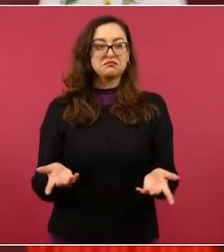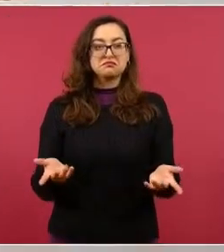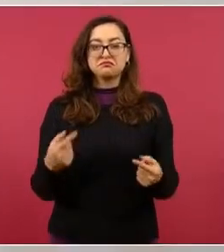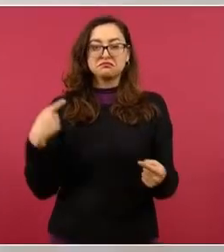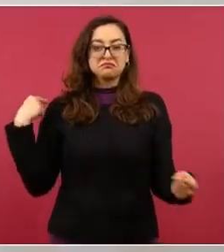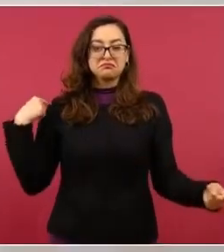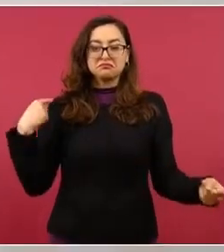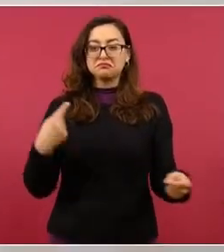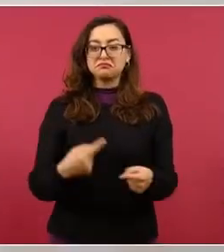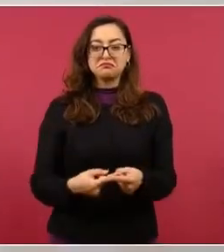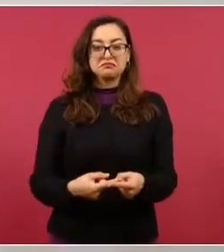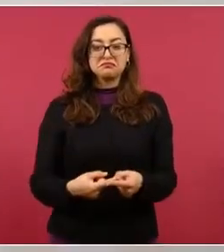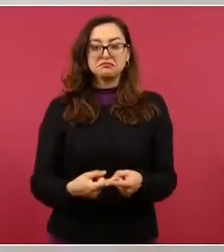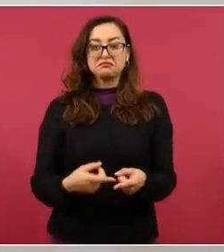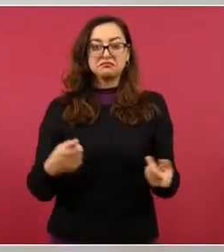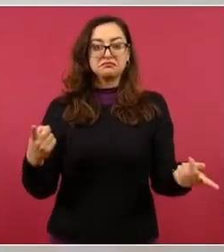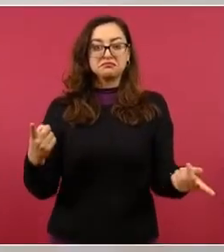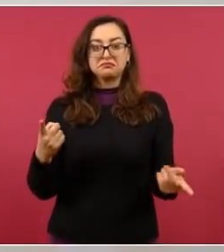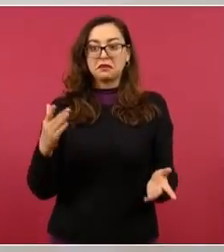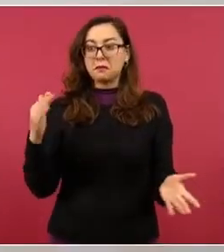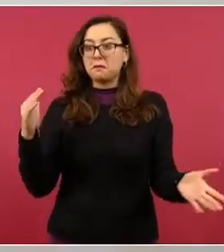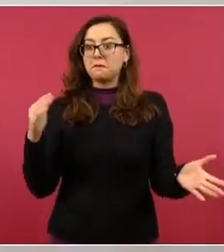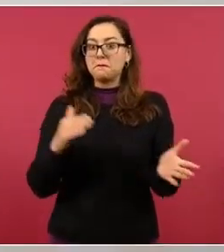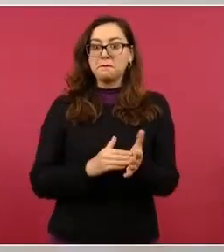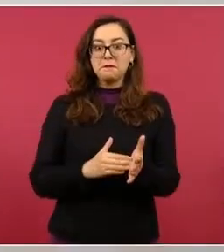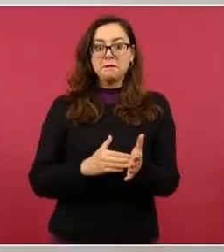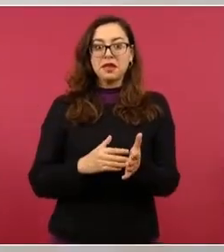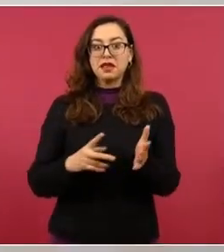encuentros como este.